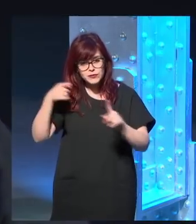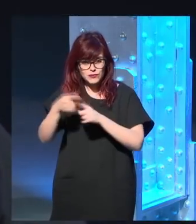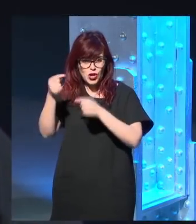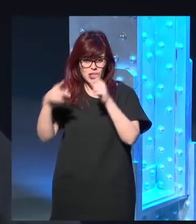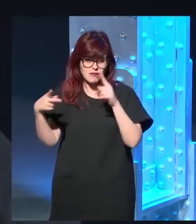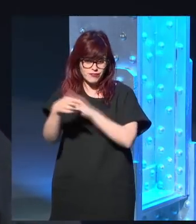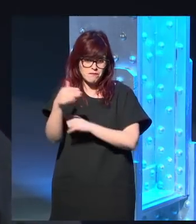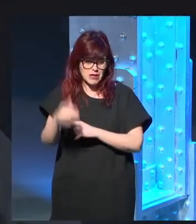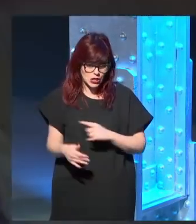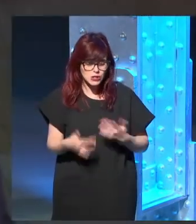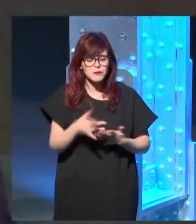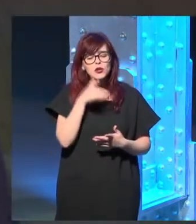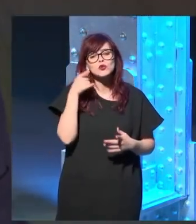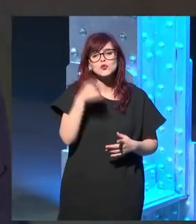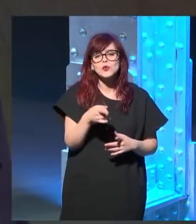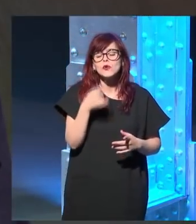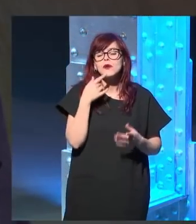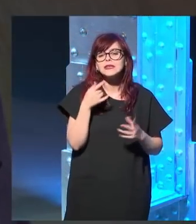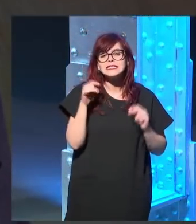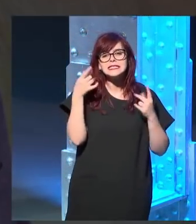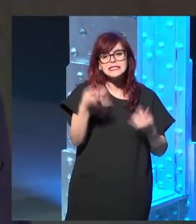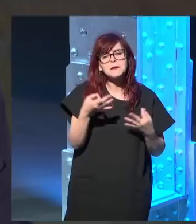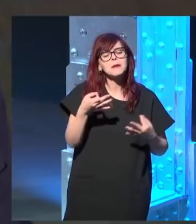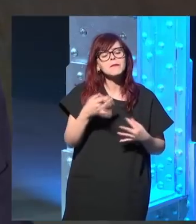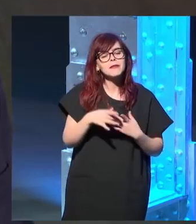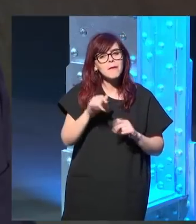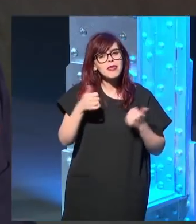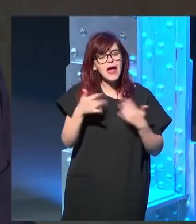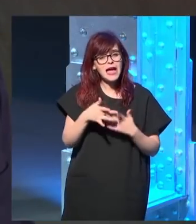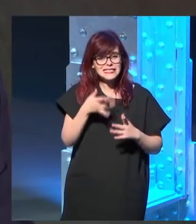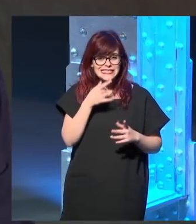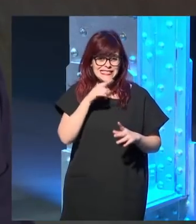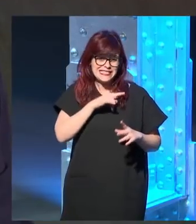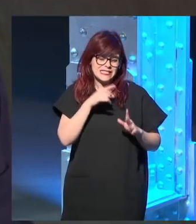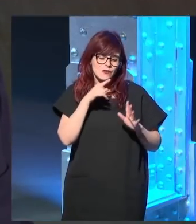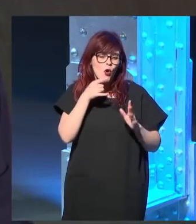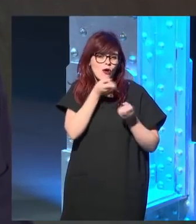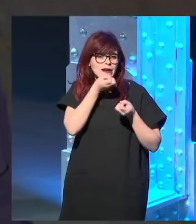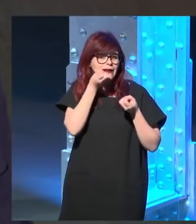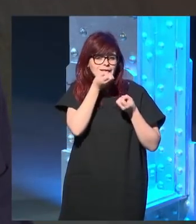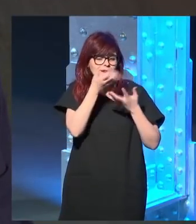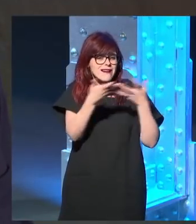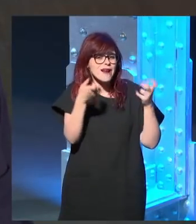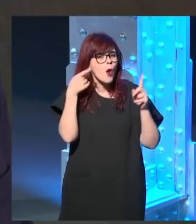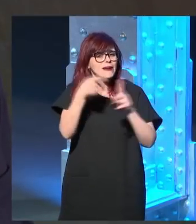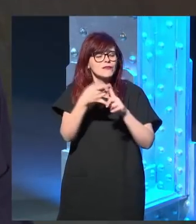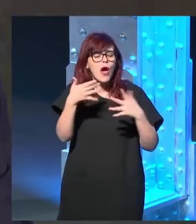¿Y lo haces con un sentido de relato o empiezas con un sentido de relato o simplemente empiezas a escribir?